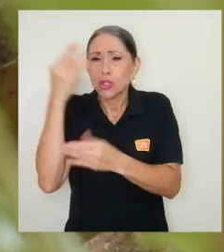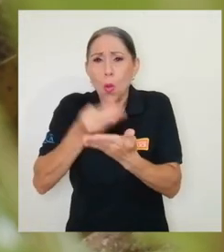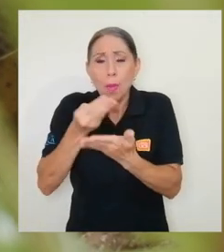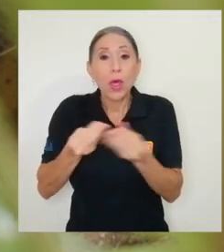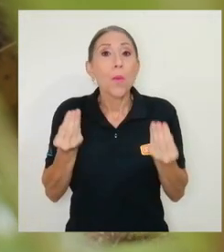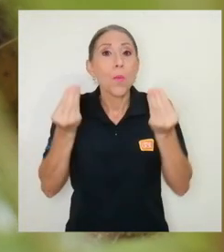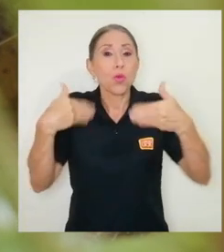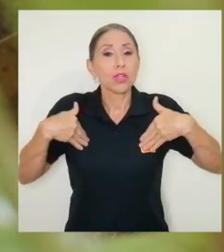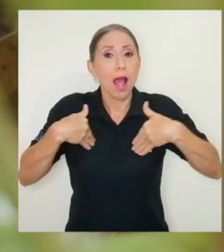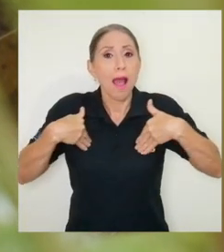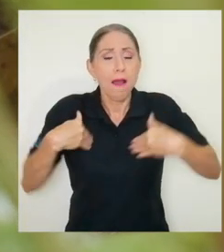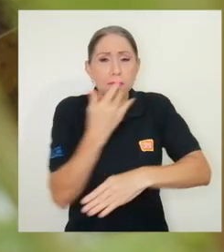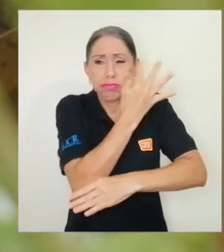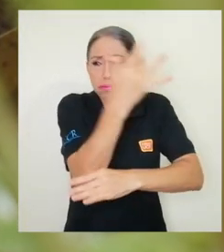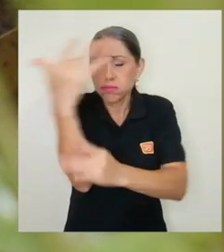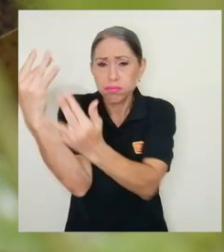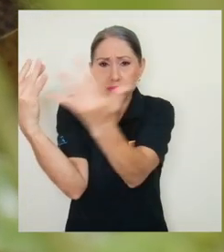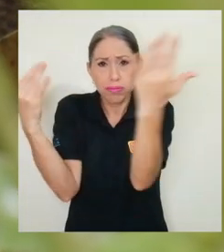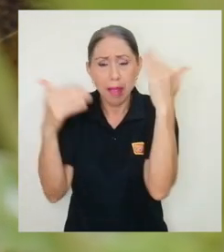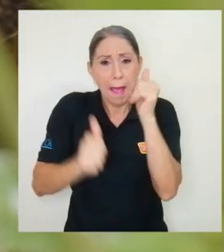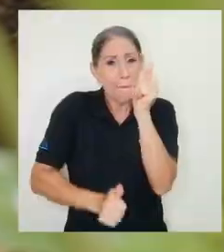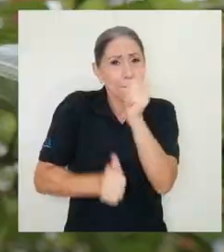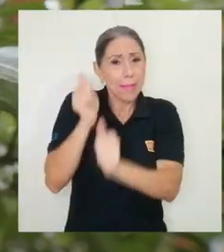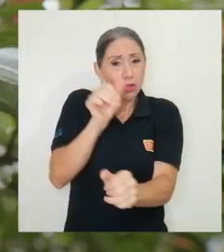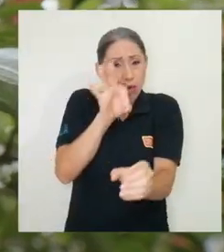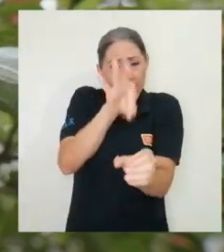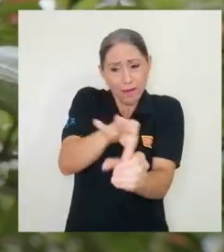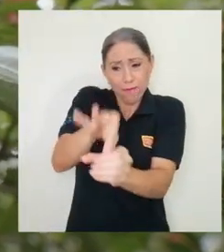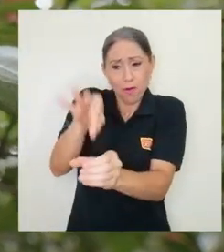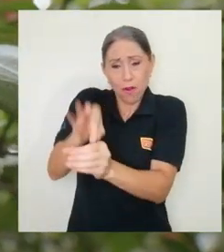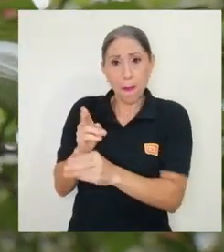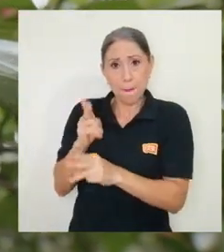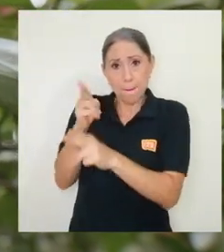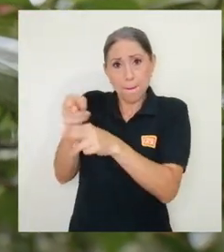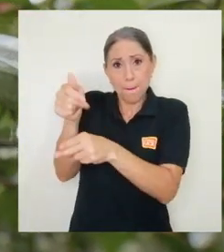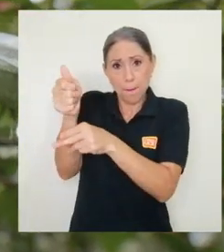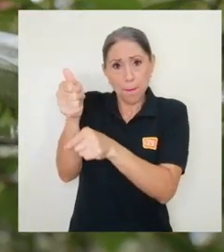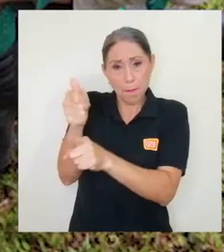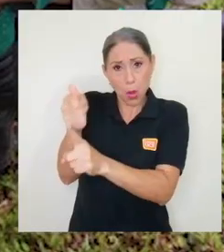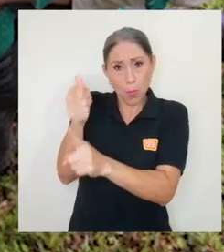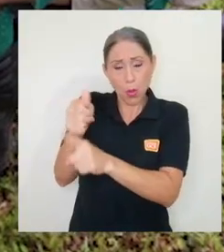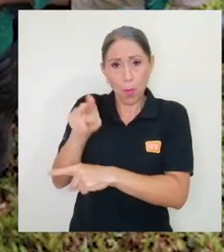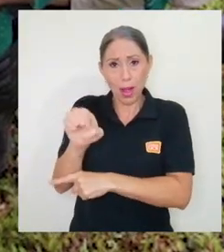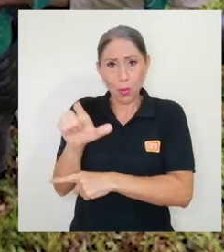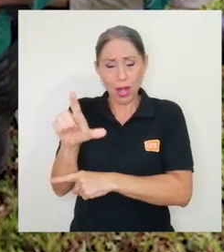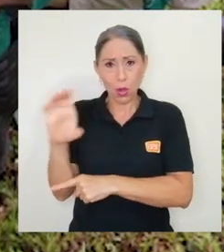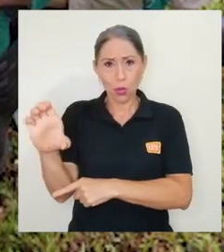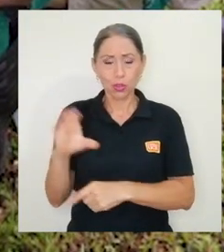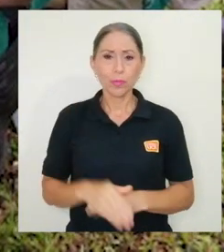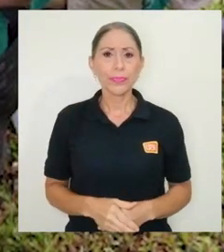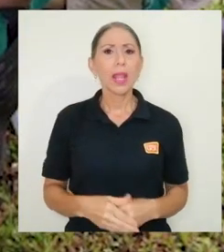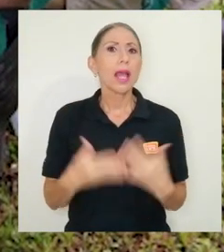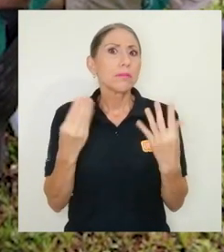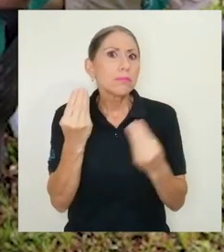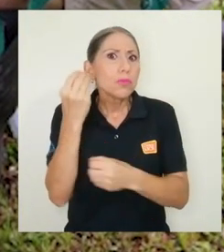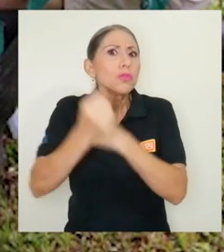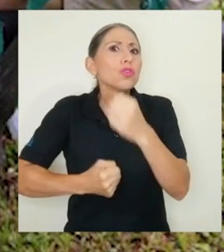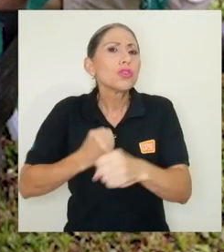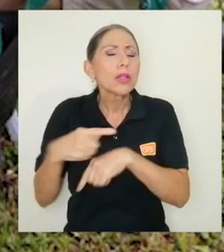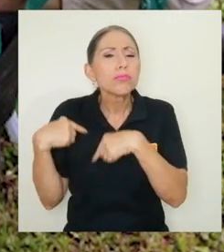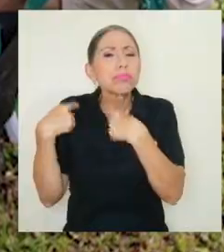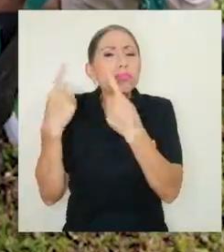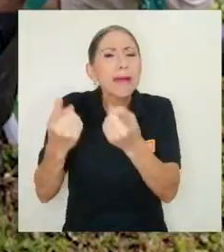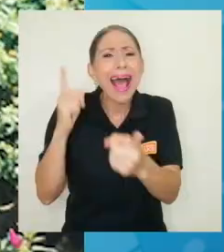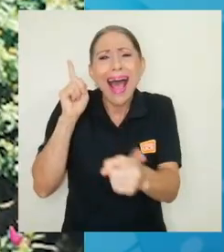variedad de flora y fauna el cual fue reforestado en su mayoría por el propio manuel cos tomó muchos años y hasta el